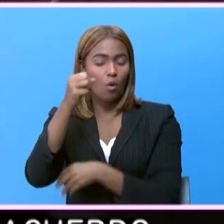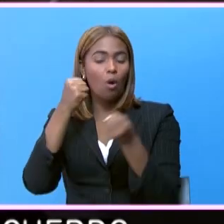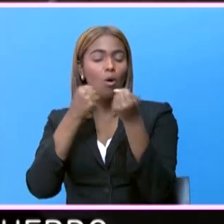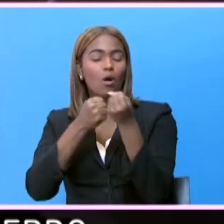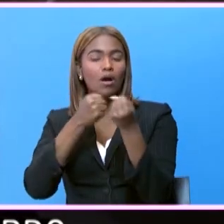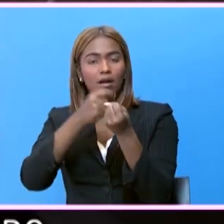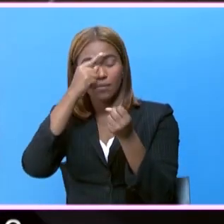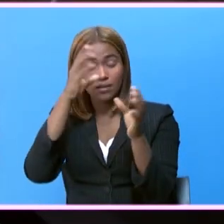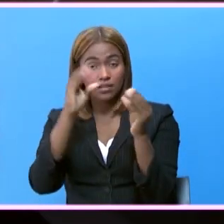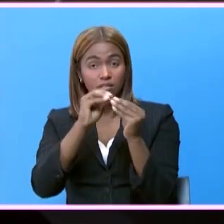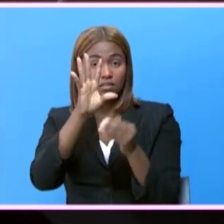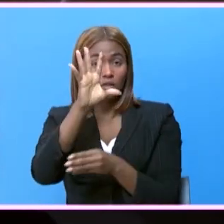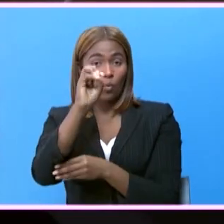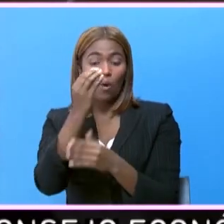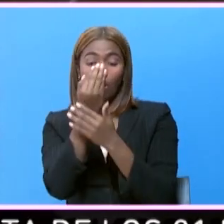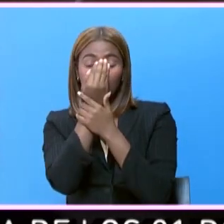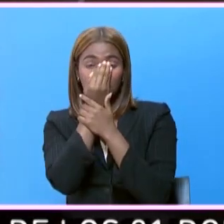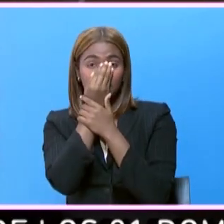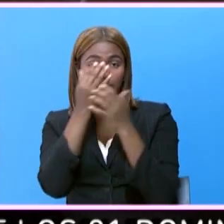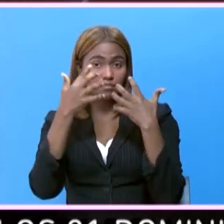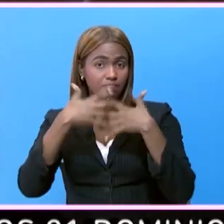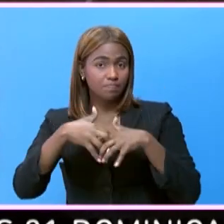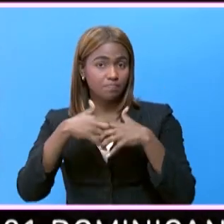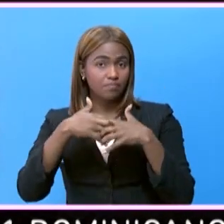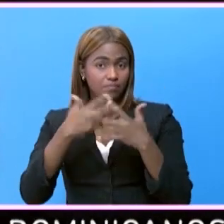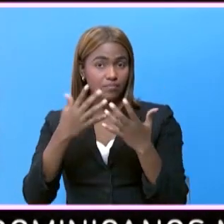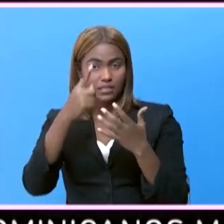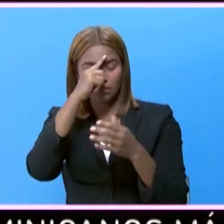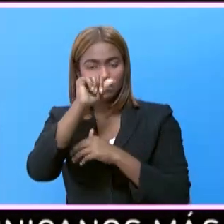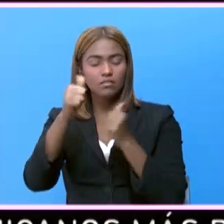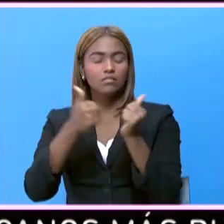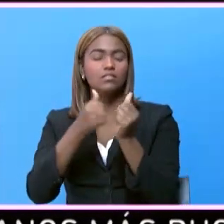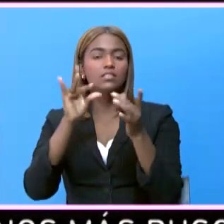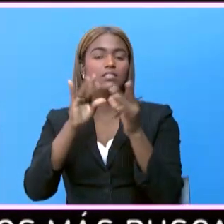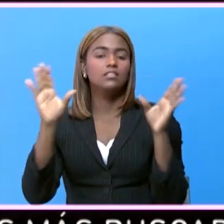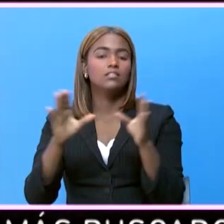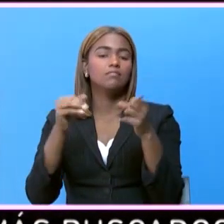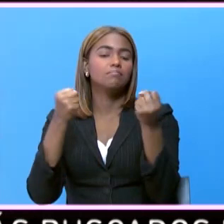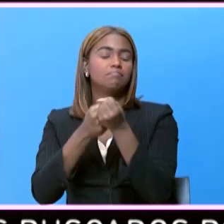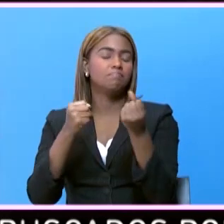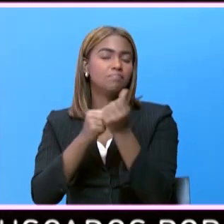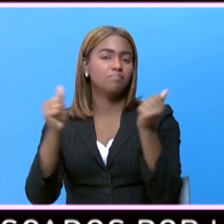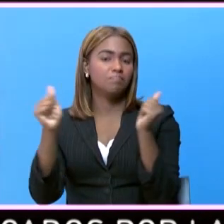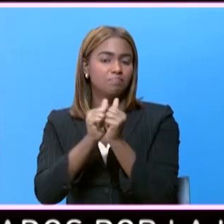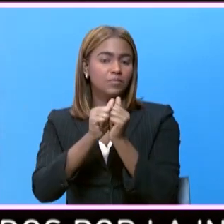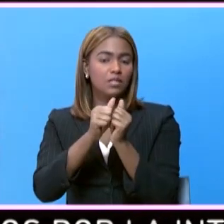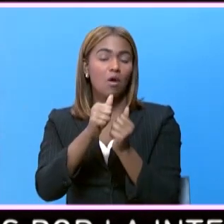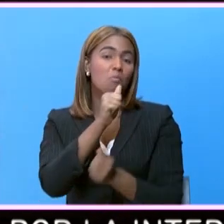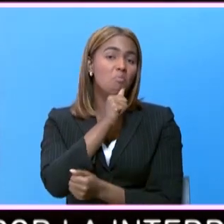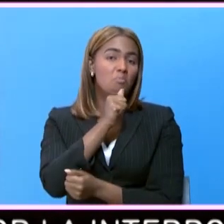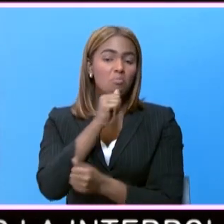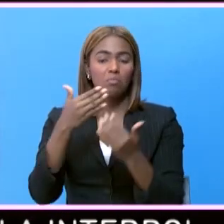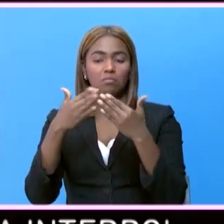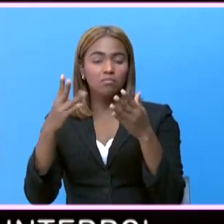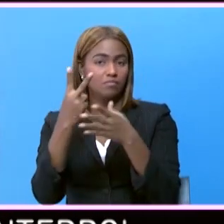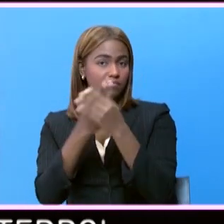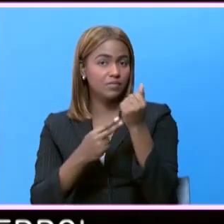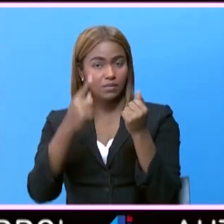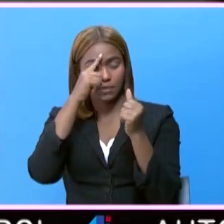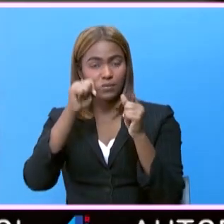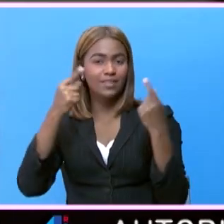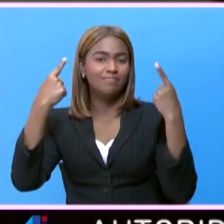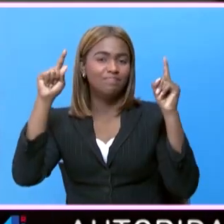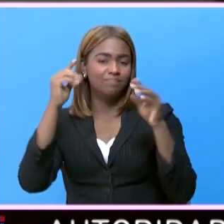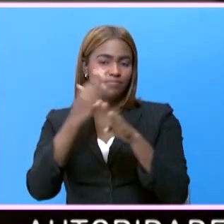donación de 50 ventiladores mecánicos como parte de la Acción Conjunta Público-Privada para lograr